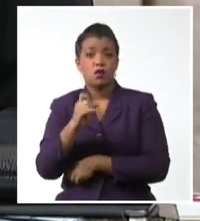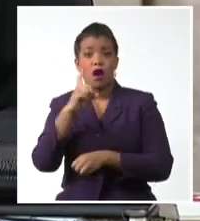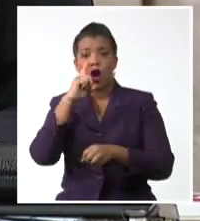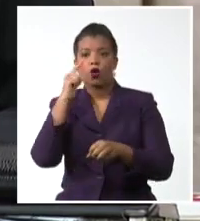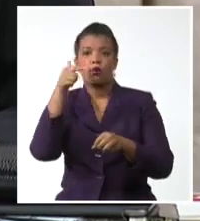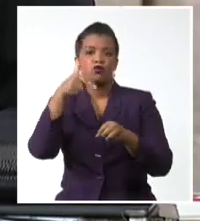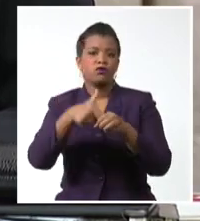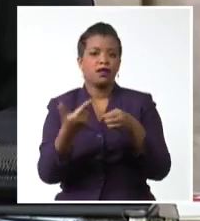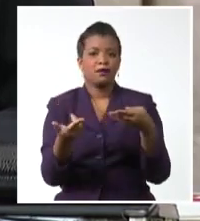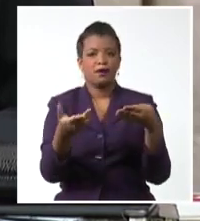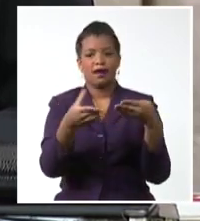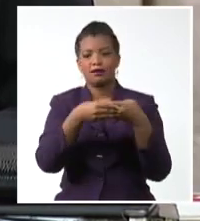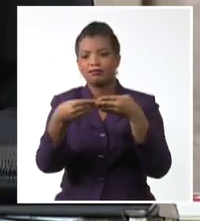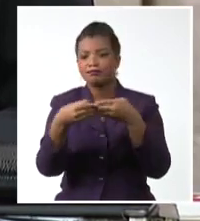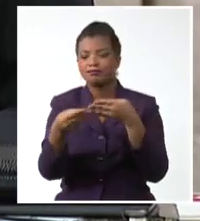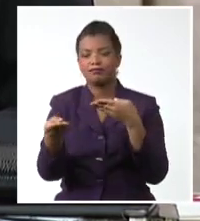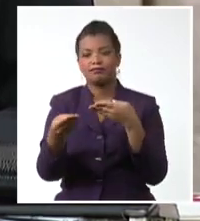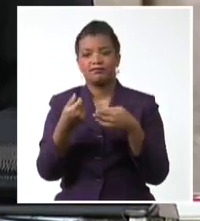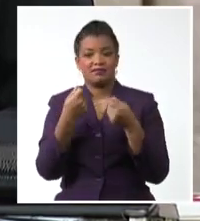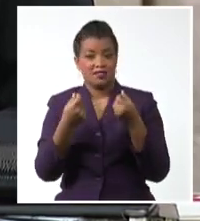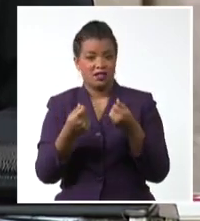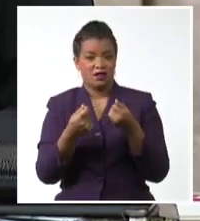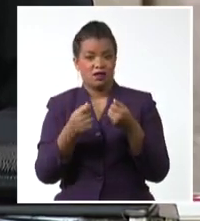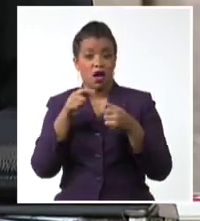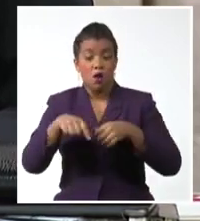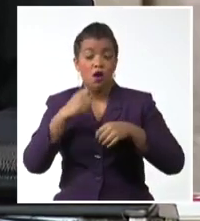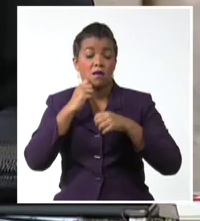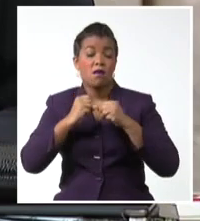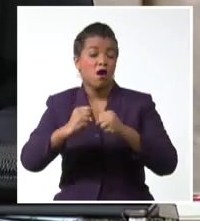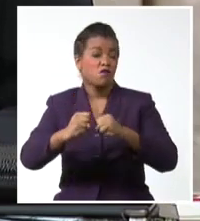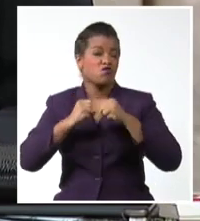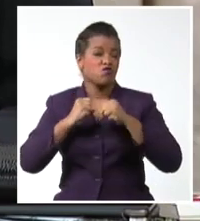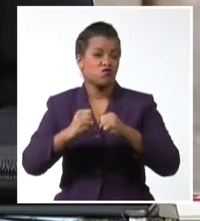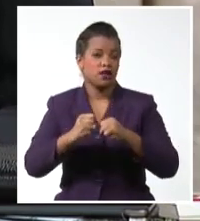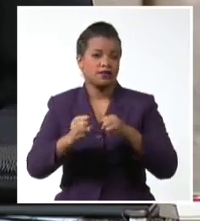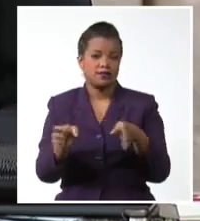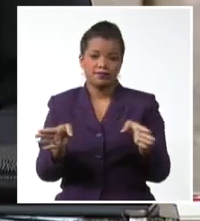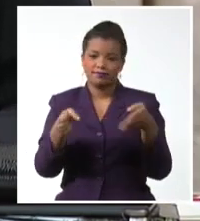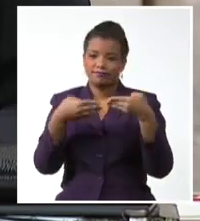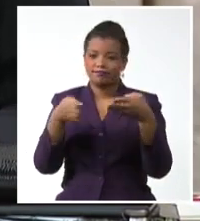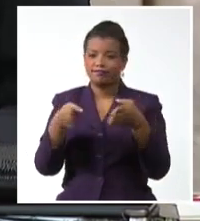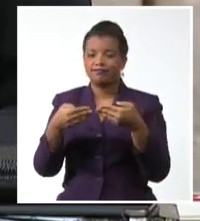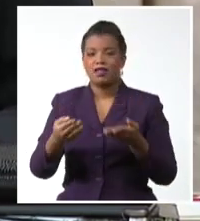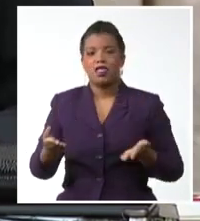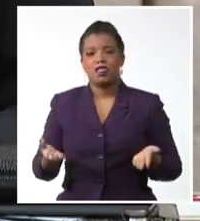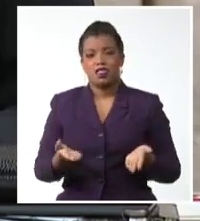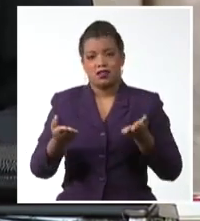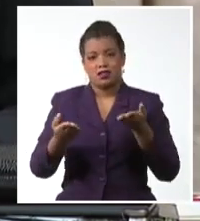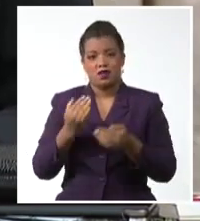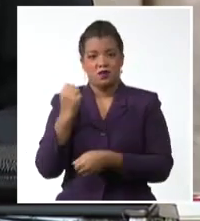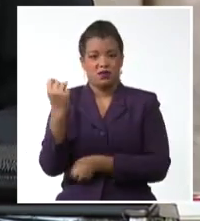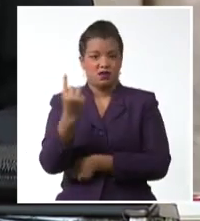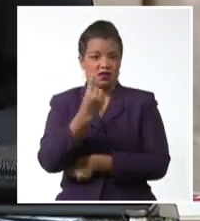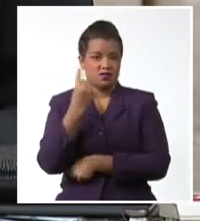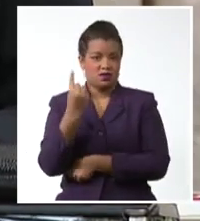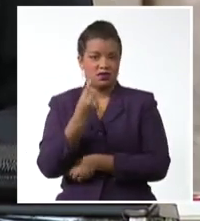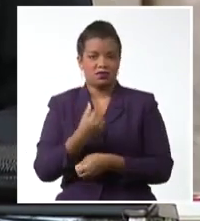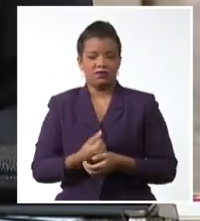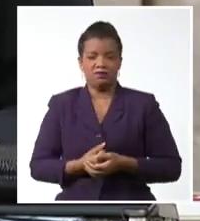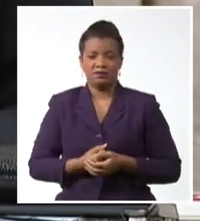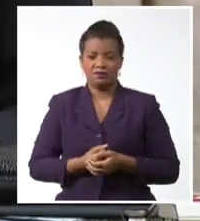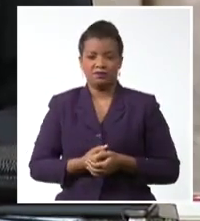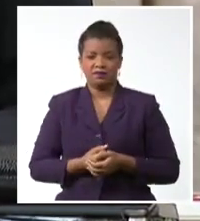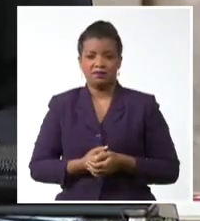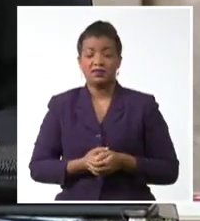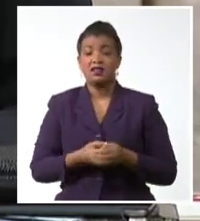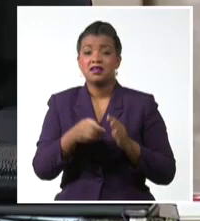y a las divisas y refuerza su condición de impedimento real para el desarrollo nacional la reciente medida